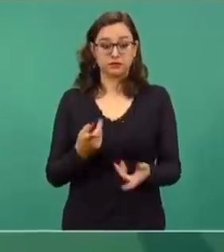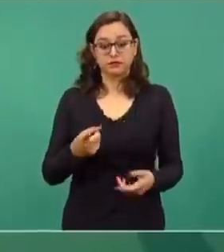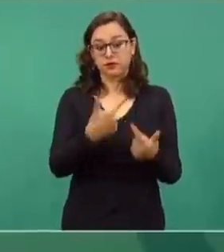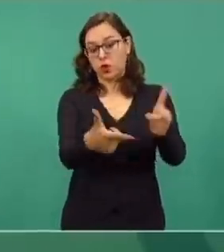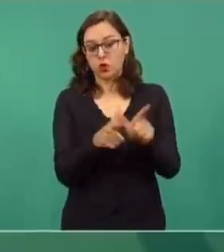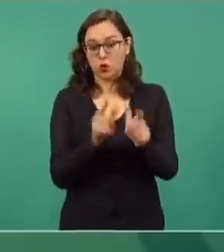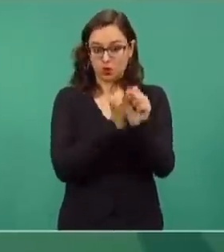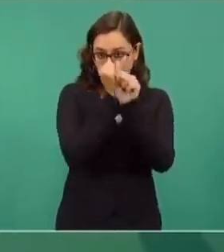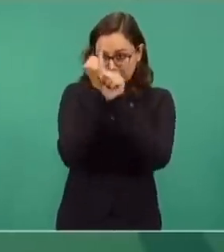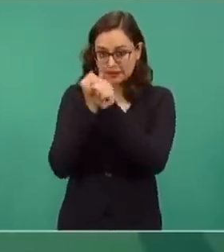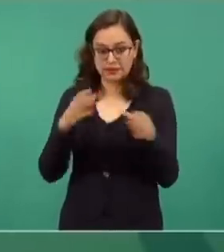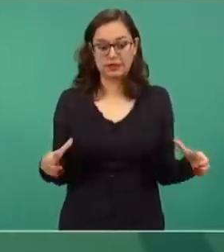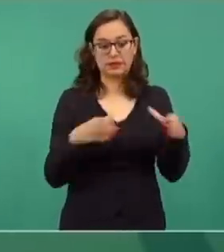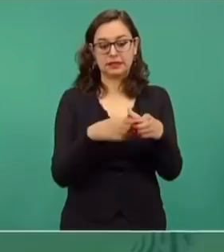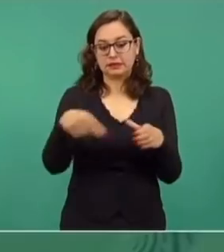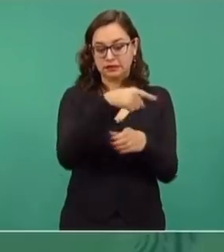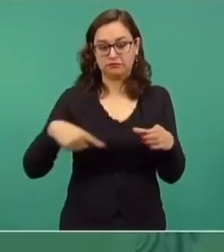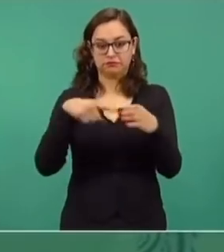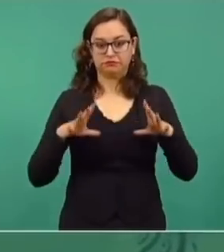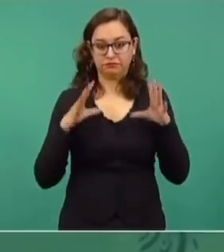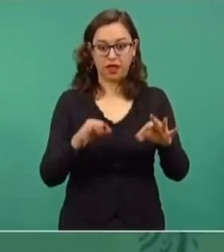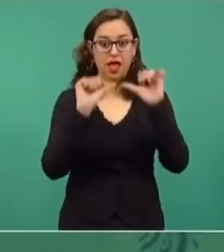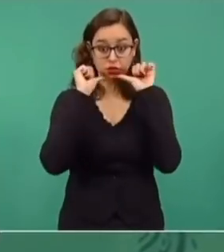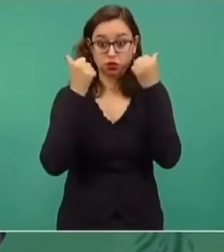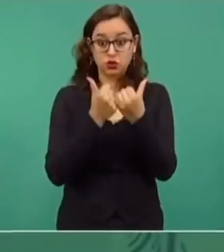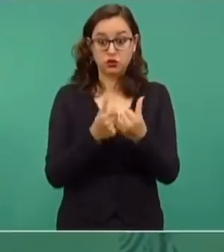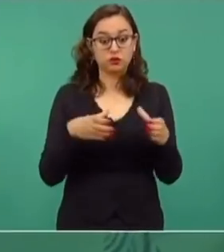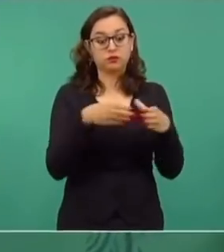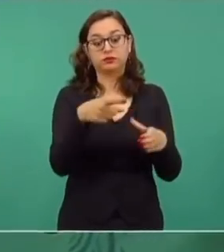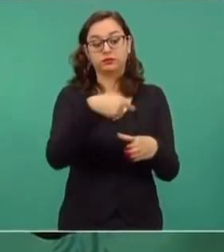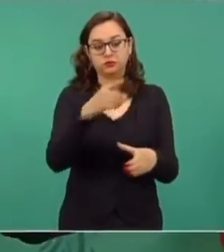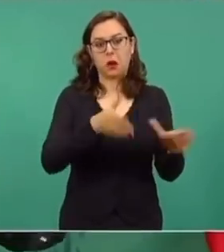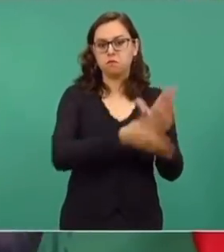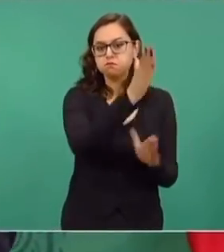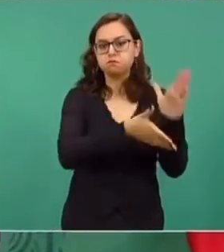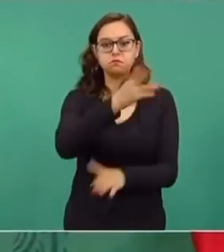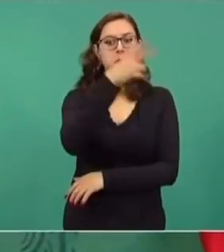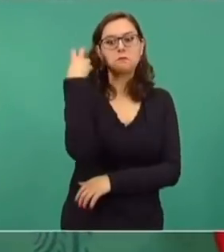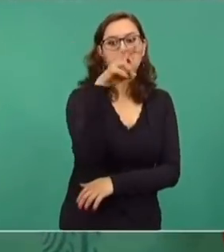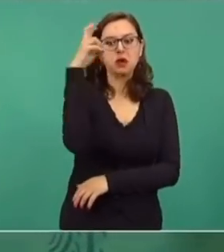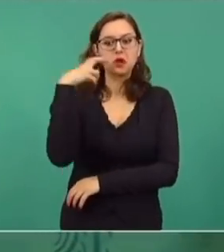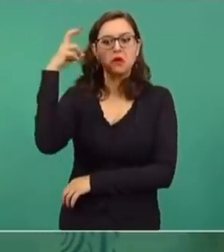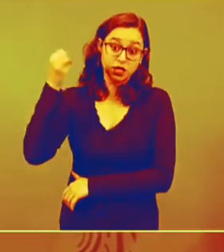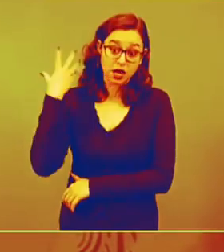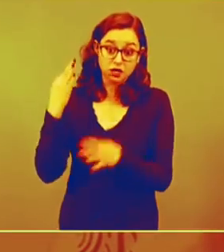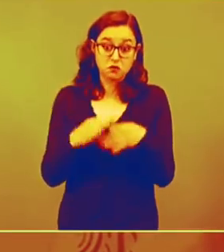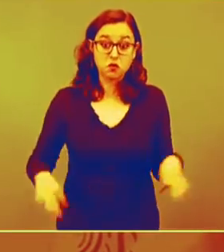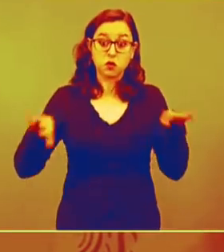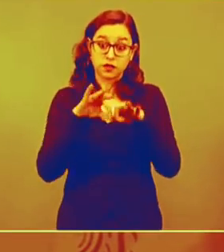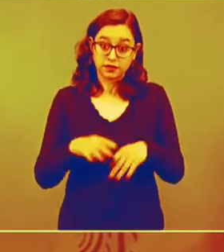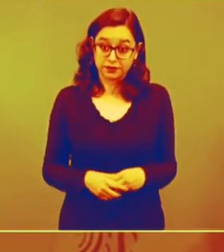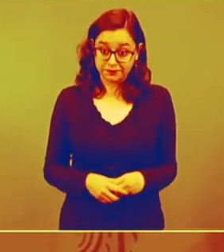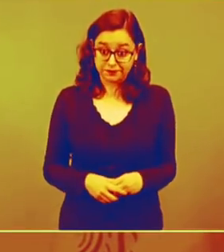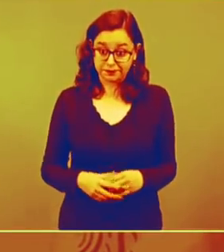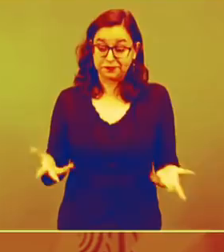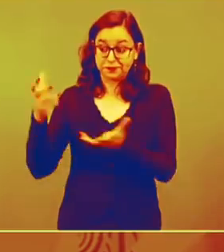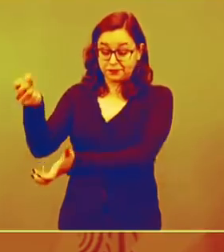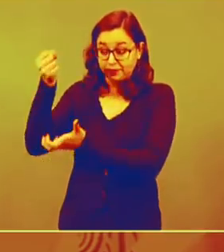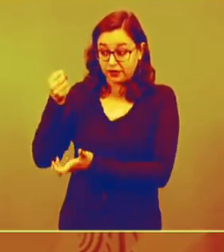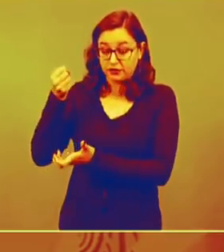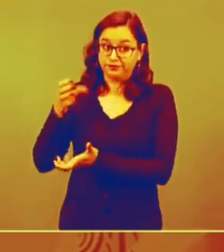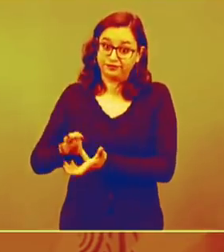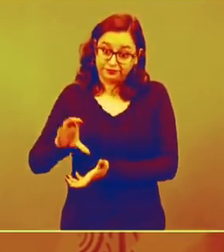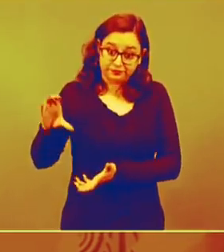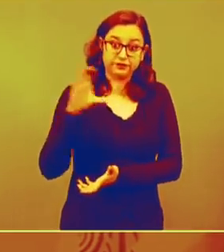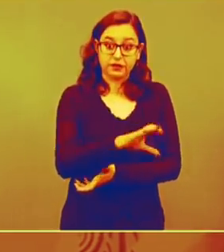investigadores y se iban a congresos y se les tenía que pagar del presupuesto hasta para